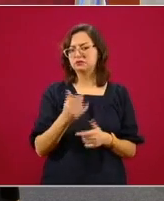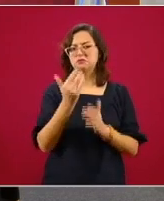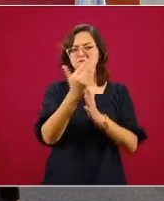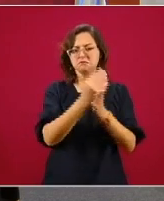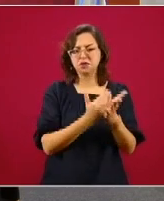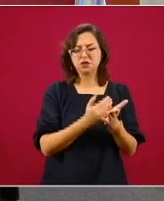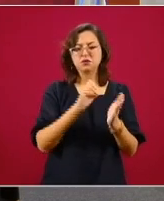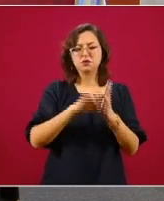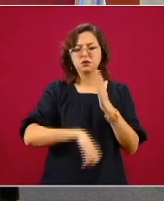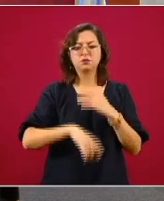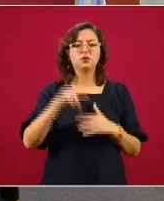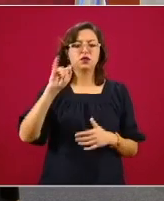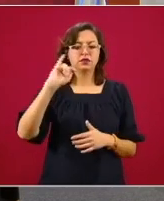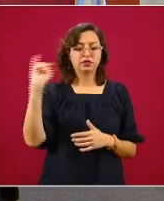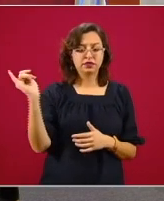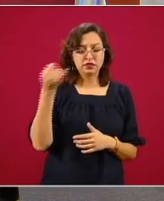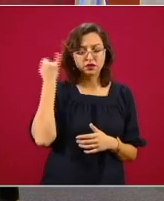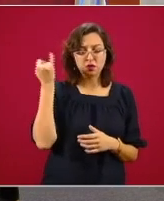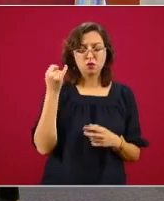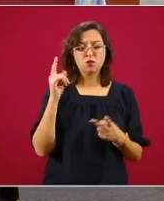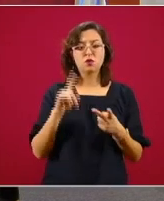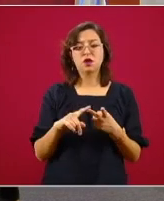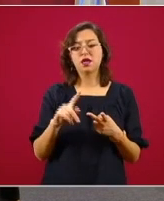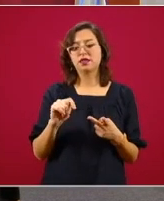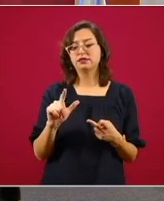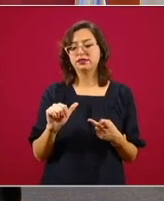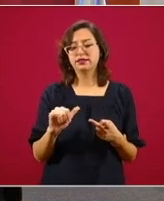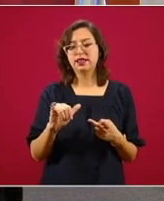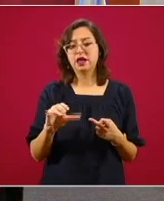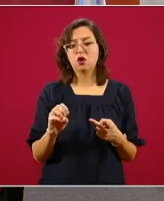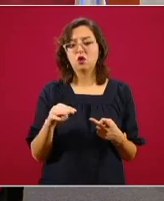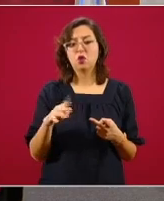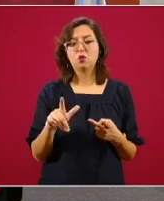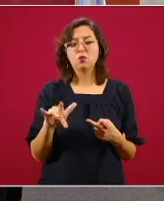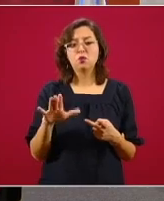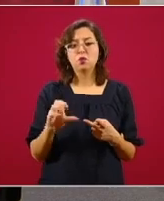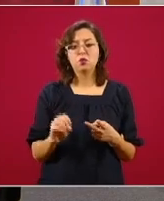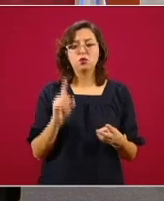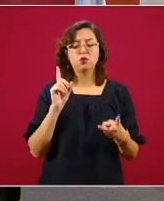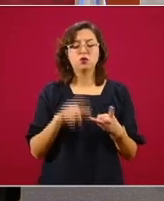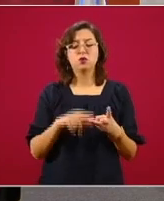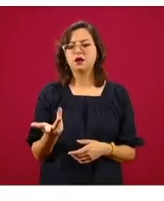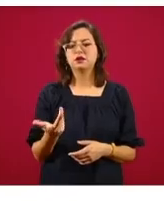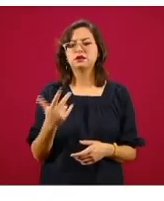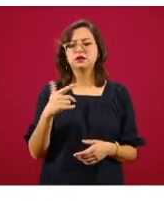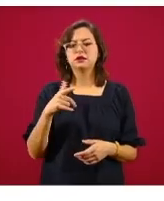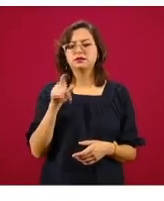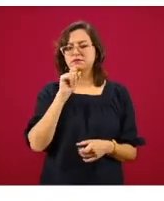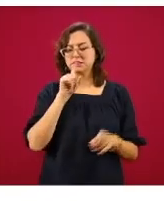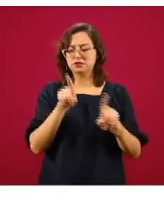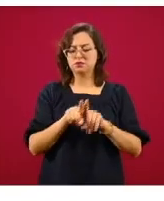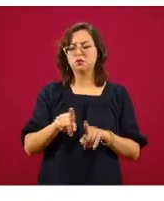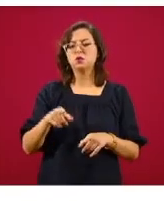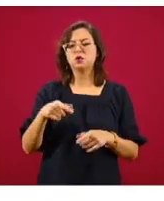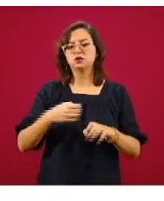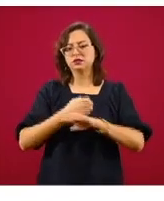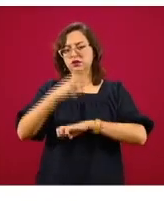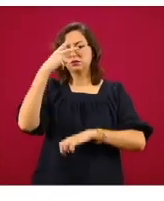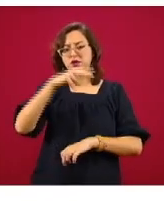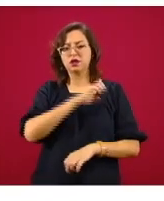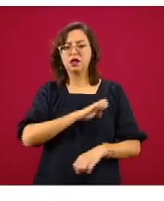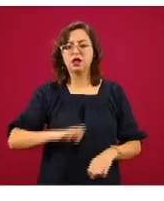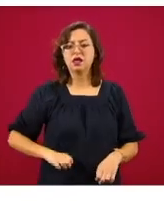baja en el número de homicidios dolosos respecto al mes anterior, celebró Durazo. Indicó que se ha conservado la línea de contención y no se ha permitido la tendencia